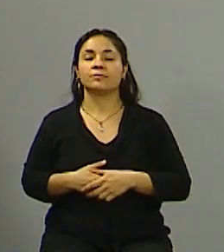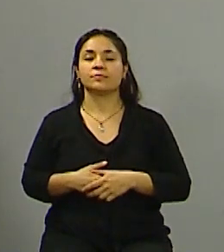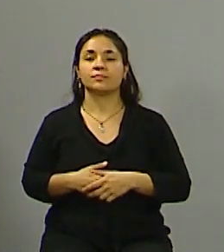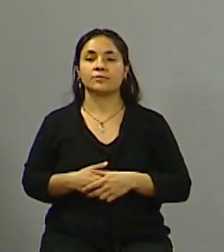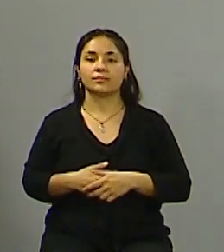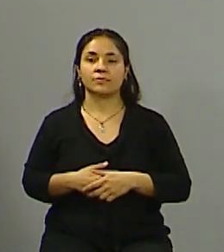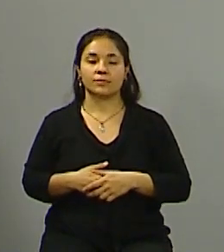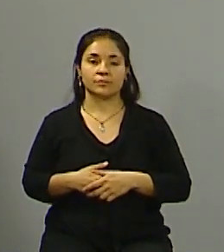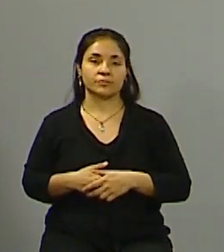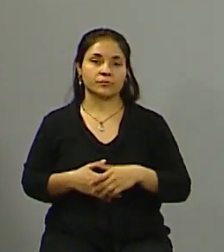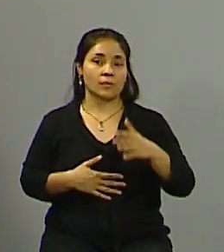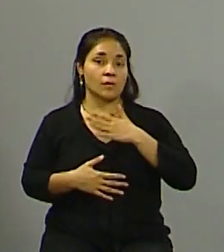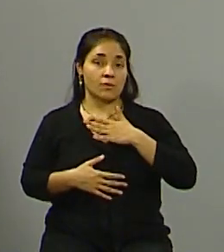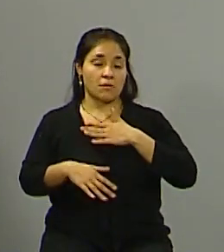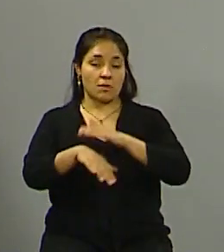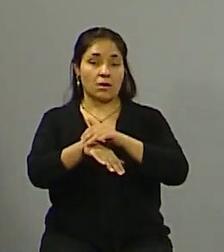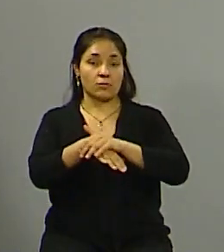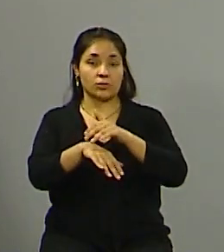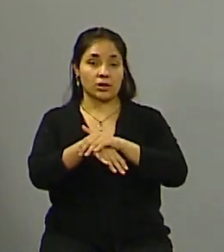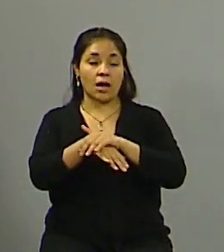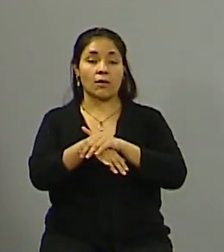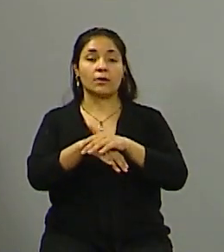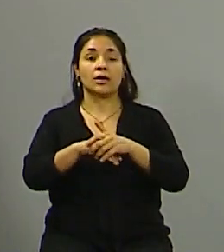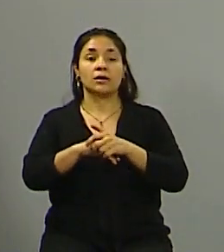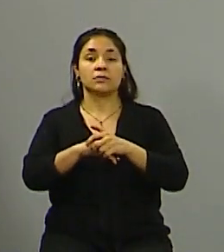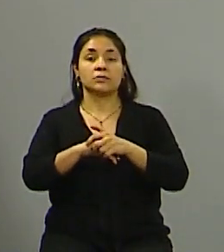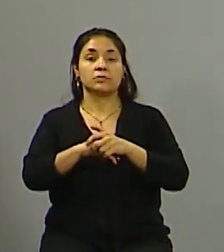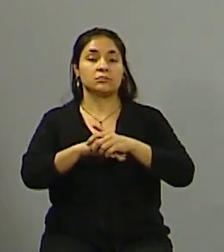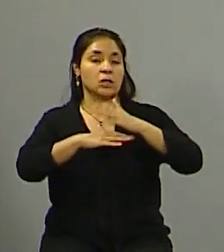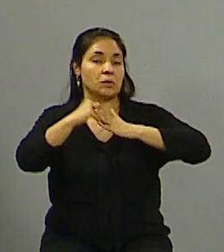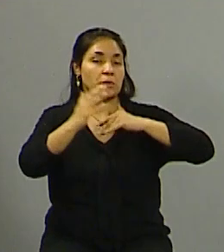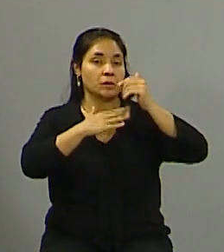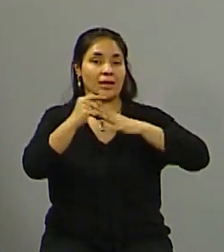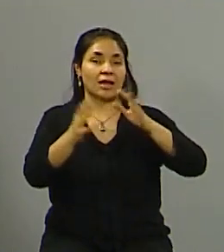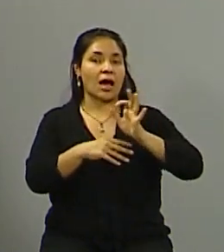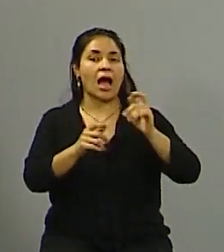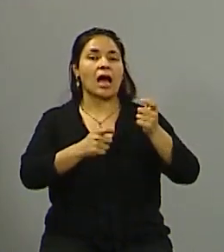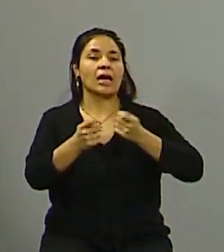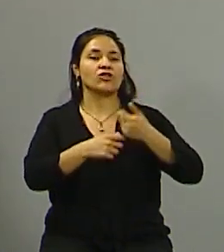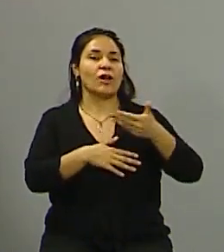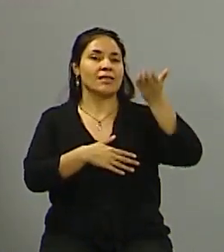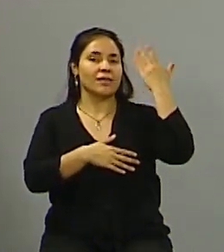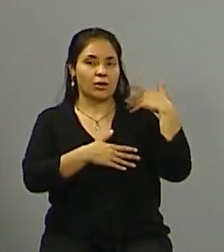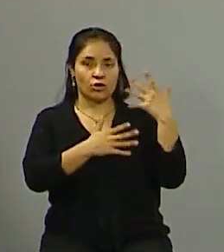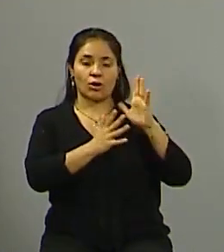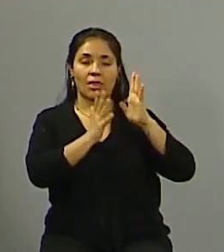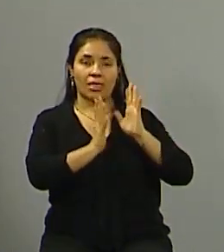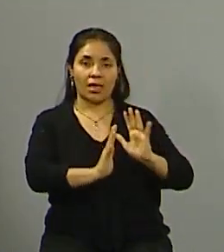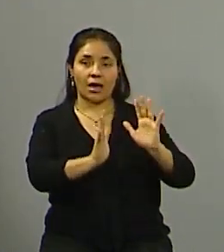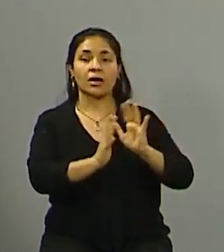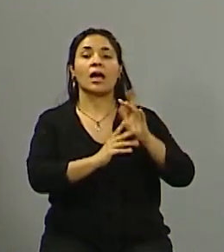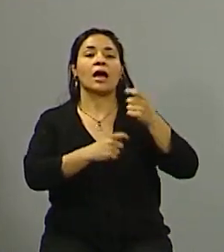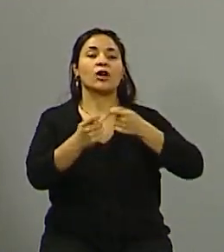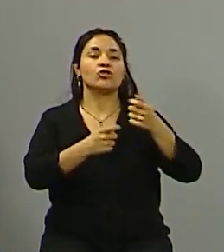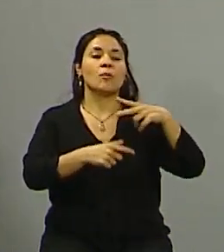Yo tuve a cargo, digamos, la obra que había dejado la gestión anterior y es una obra de gestión